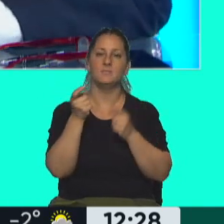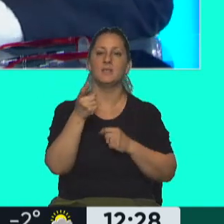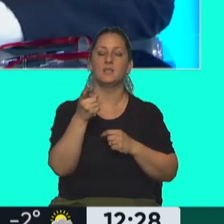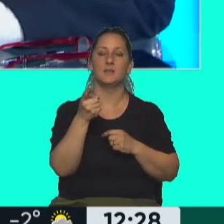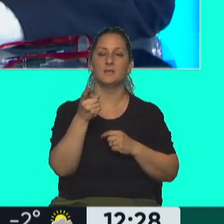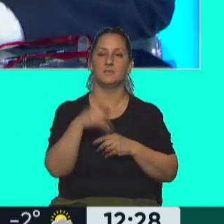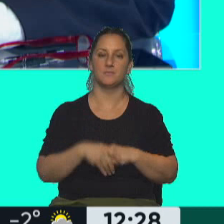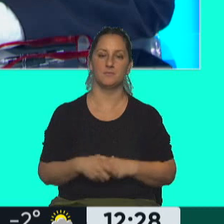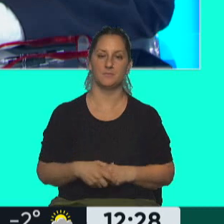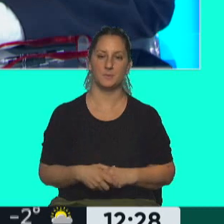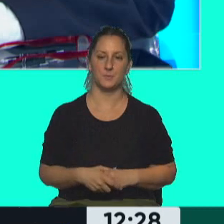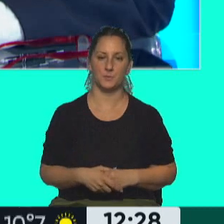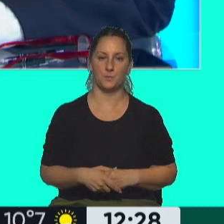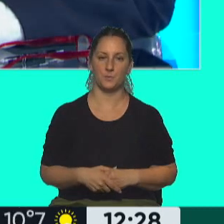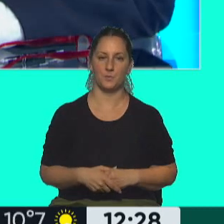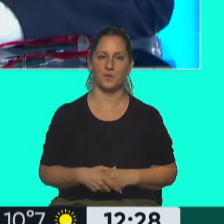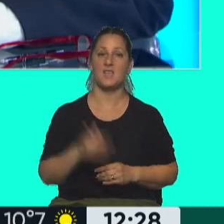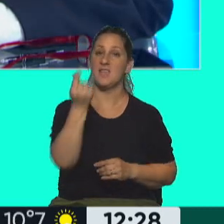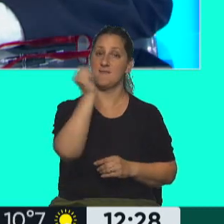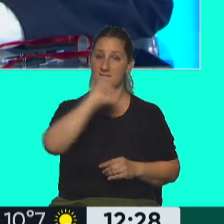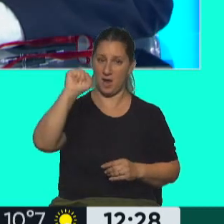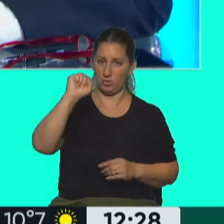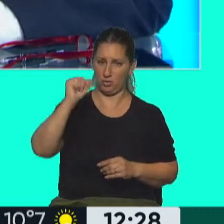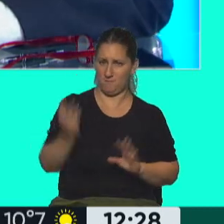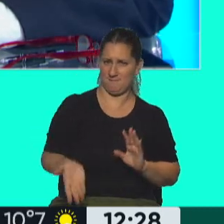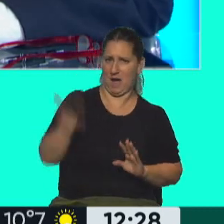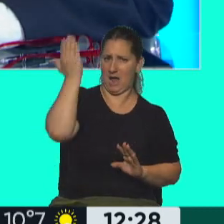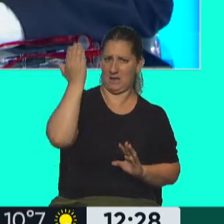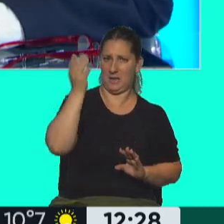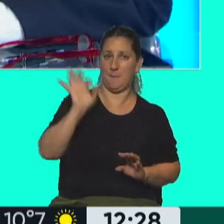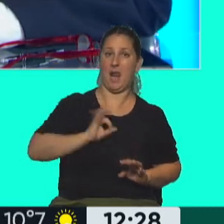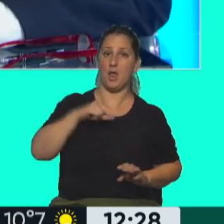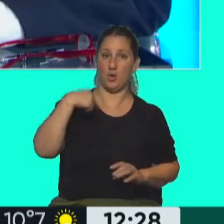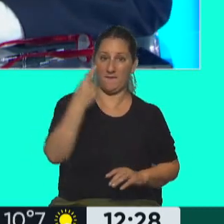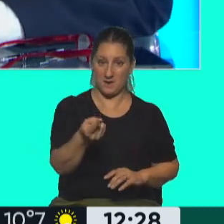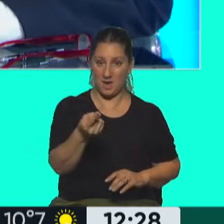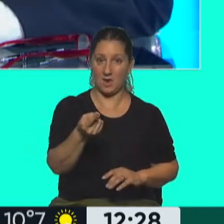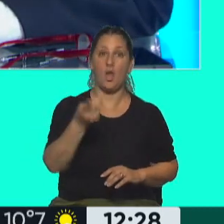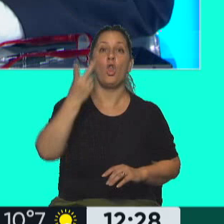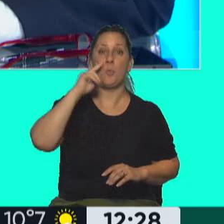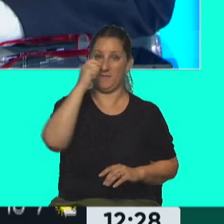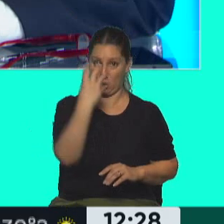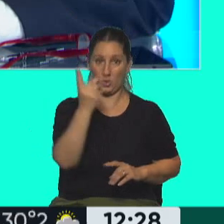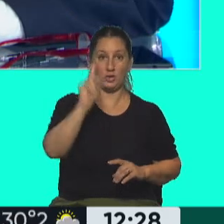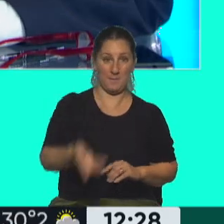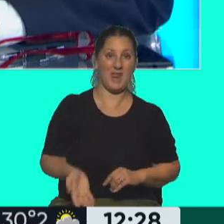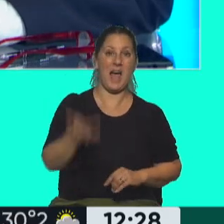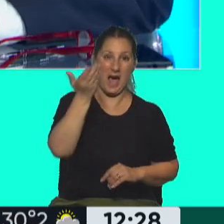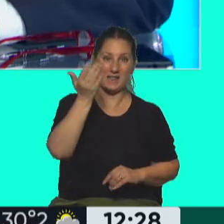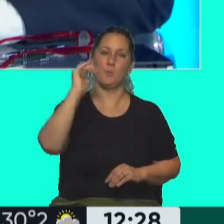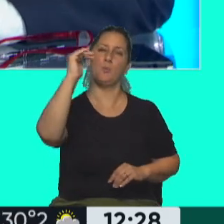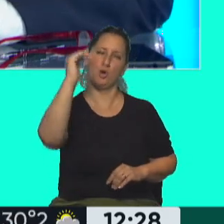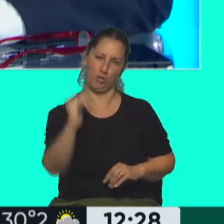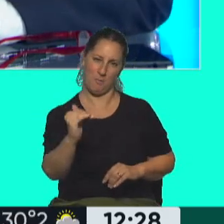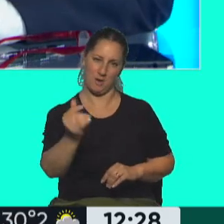el hecho es que está dando, el dato está dando una inflación muy alta para el 2023, inclusive muy alta para el 2024, aunque más baja, el